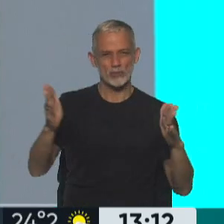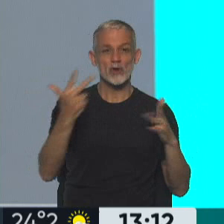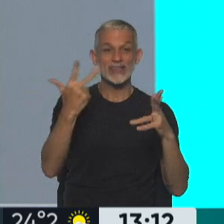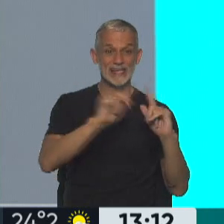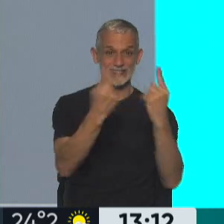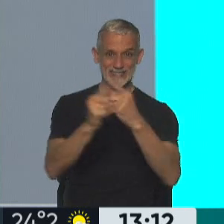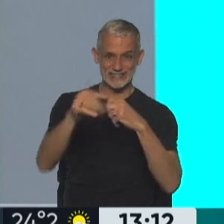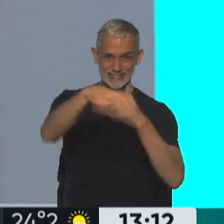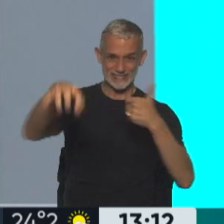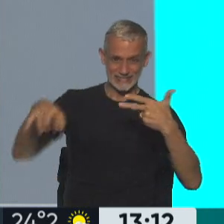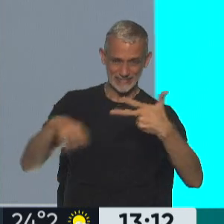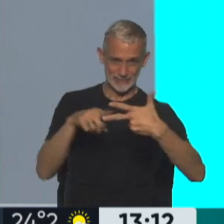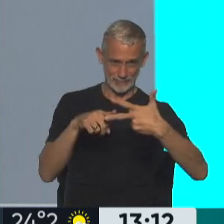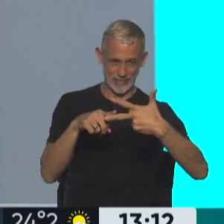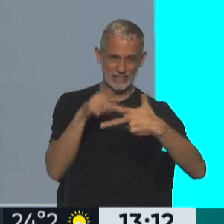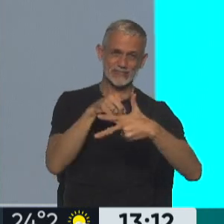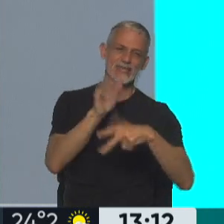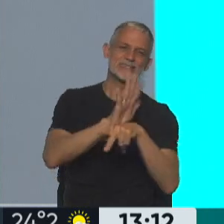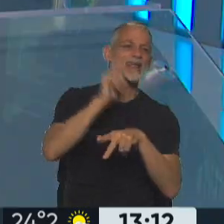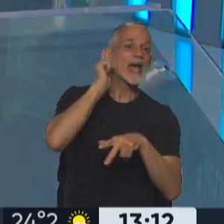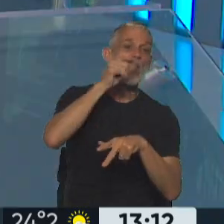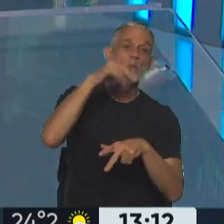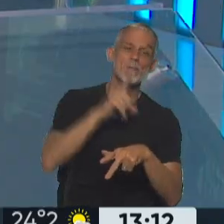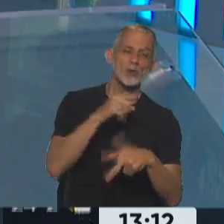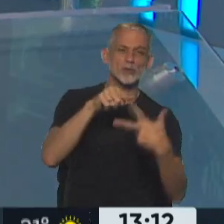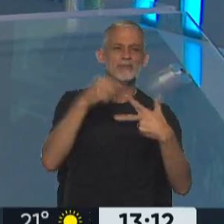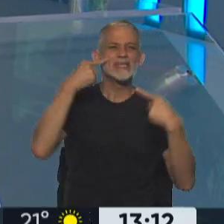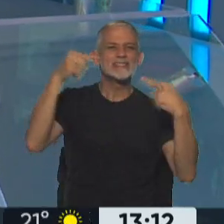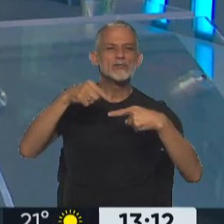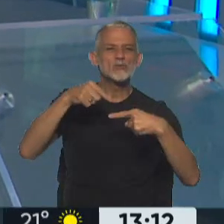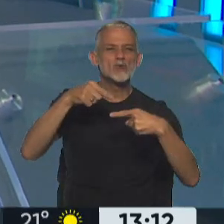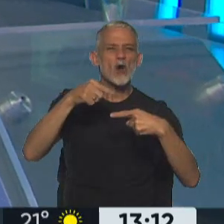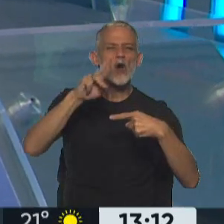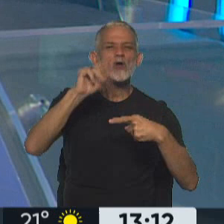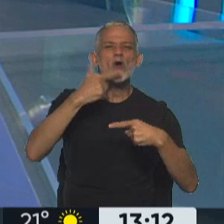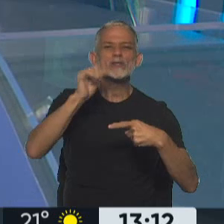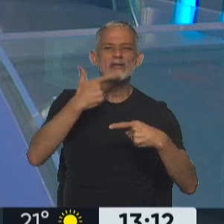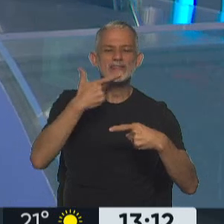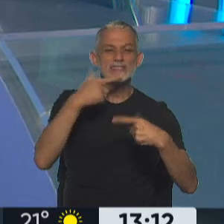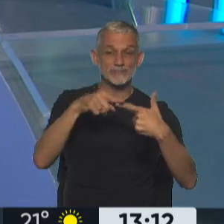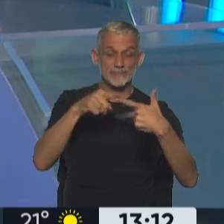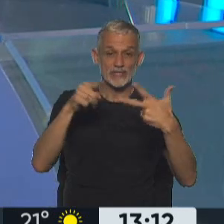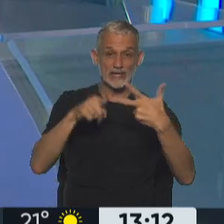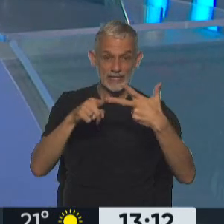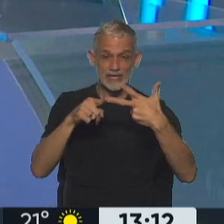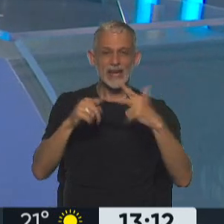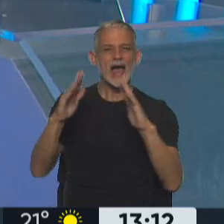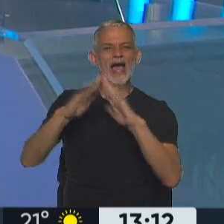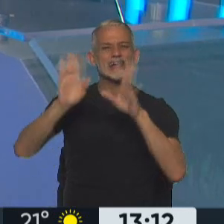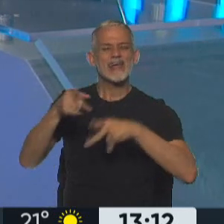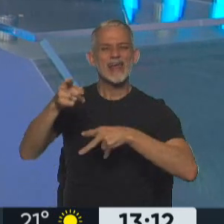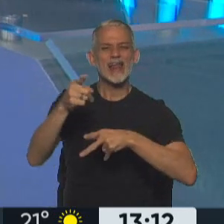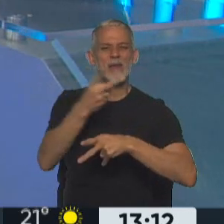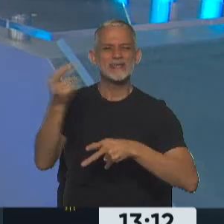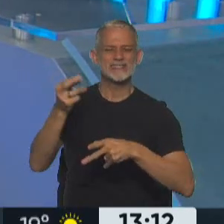salas en Ciudad de Buenos Aires, el Cine Gomont, el Instituto Guimaraes Rosas y la Casa del Bicentenario. ¿Cómo tiene que